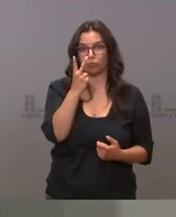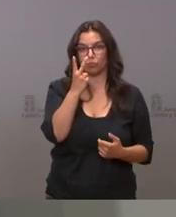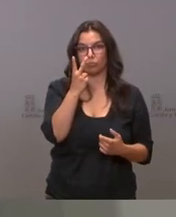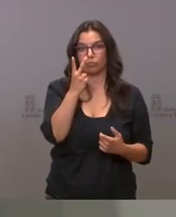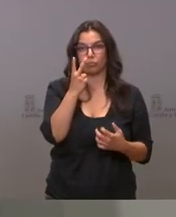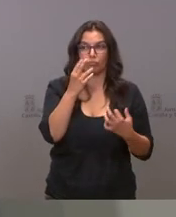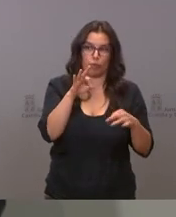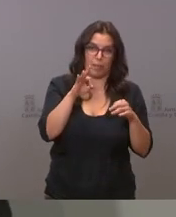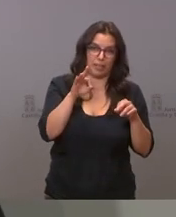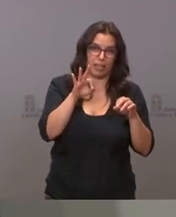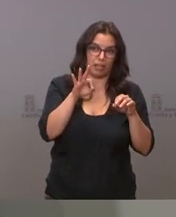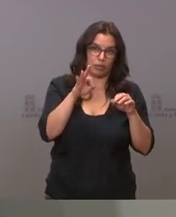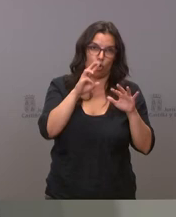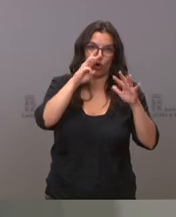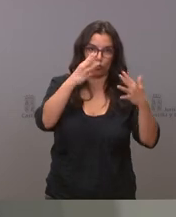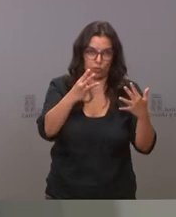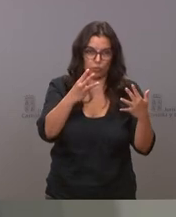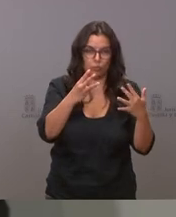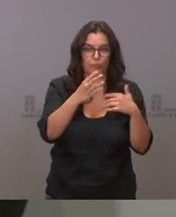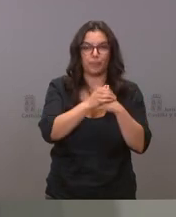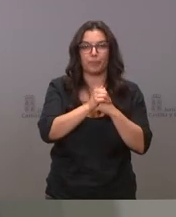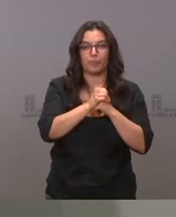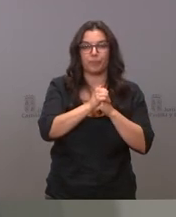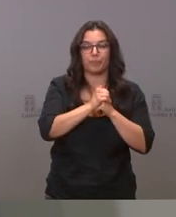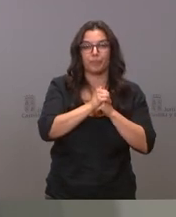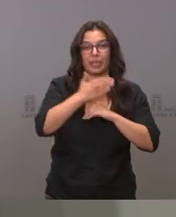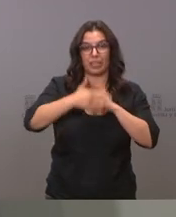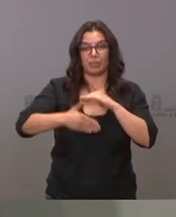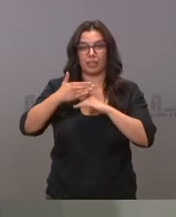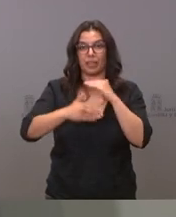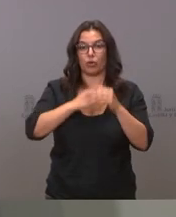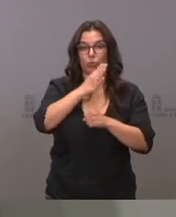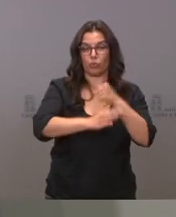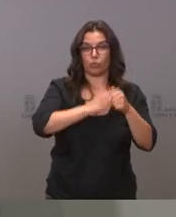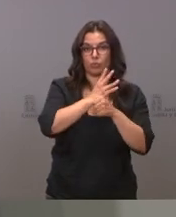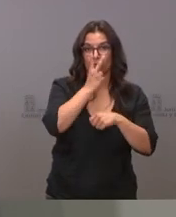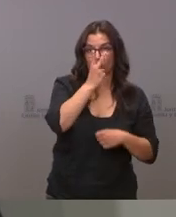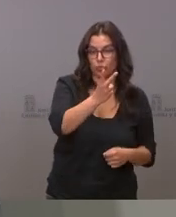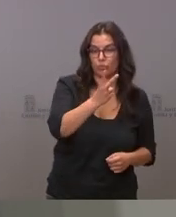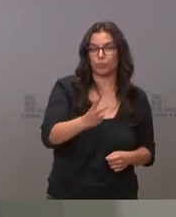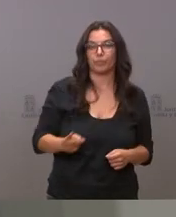ocho años y limitación de mandatos se incluye entre las medidas contempladas